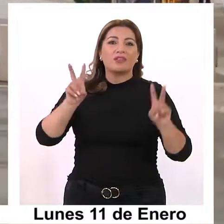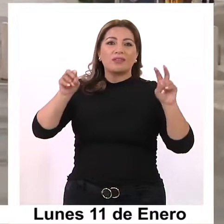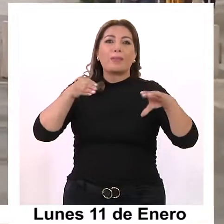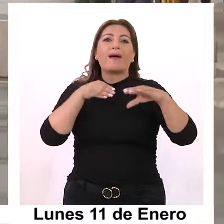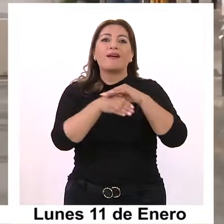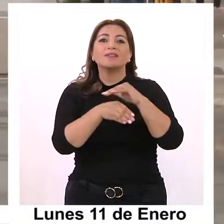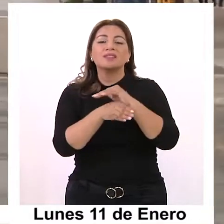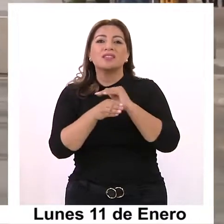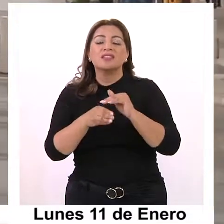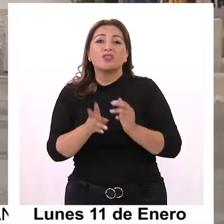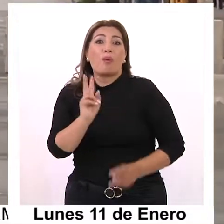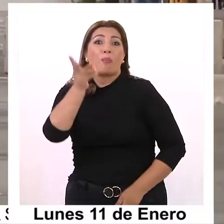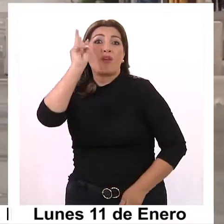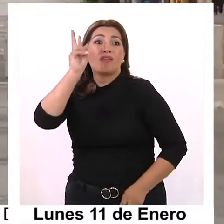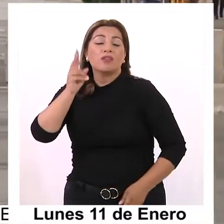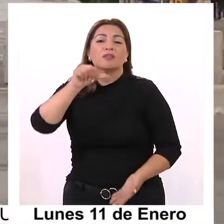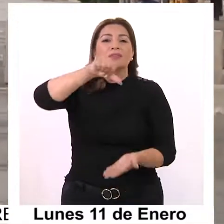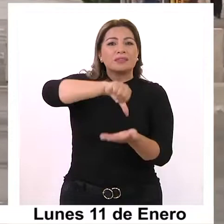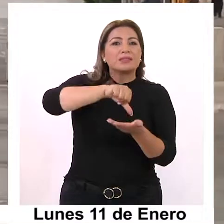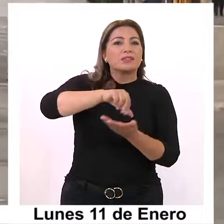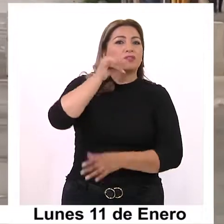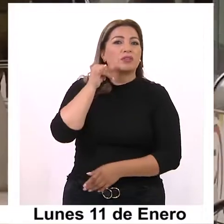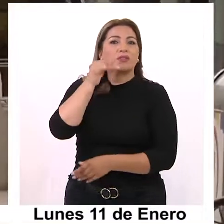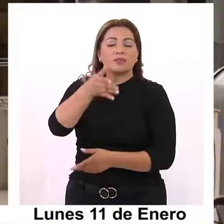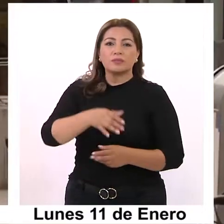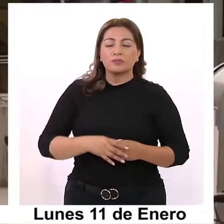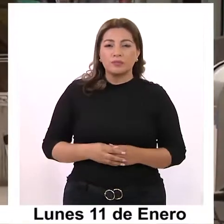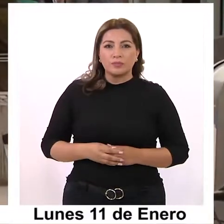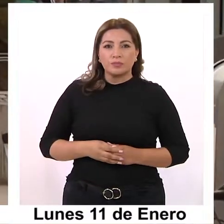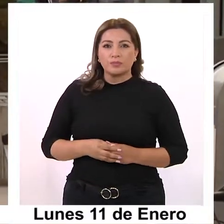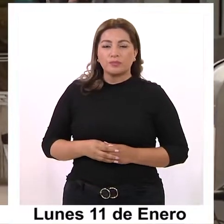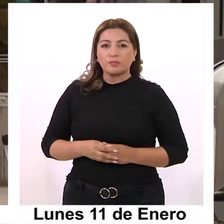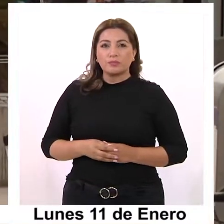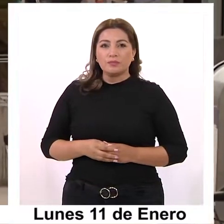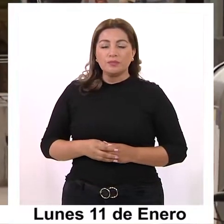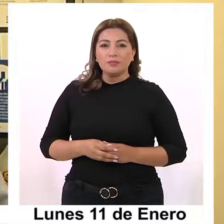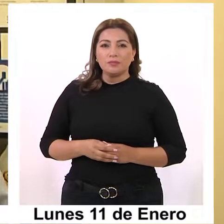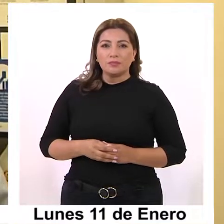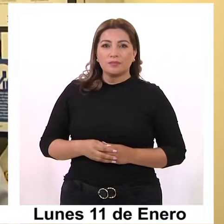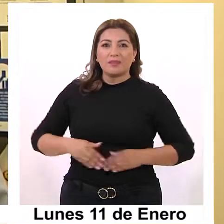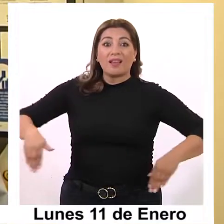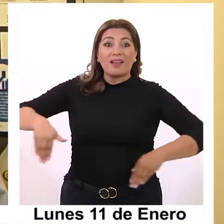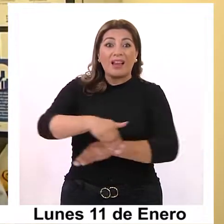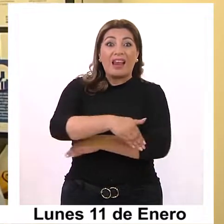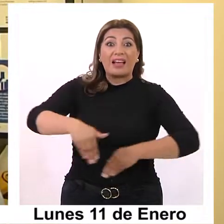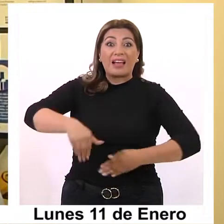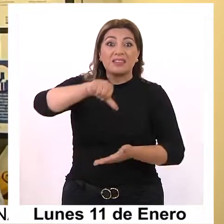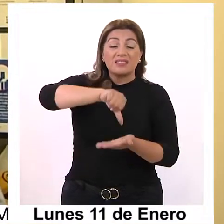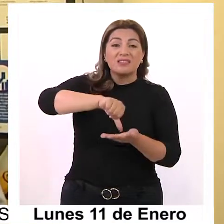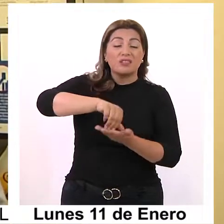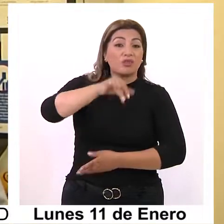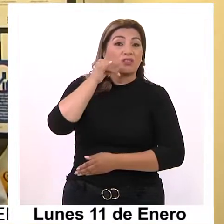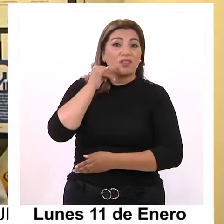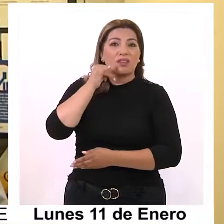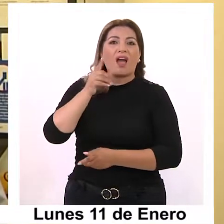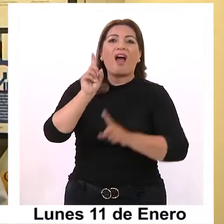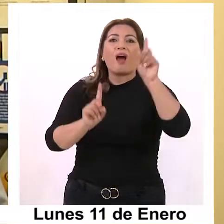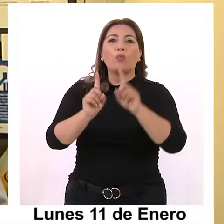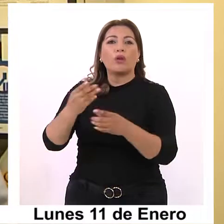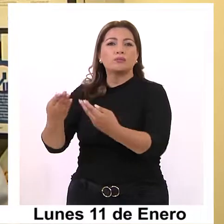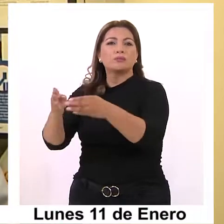acceso restringido para el centro de la ciudad. Hemos cerrado calles del centro cívico de